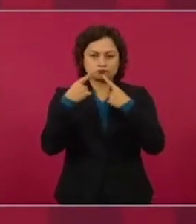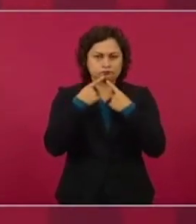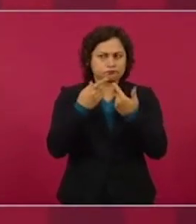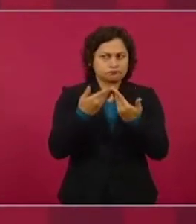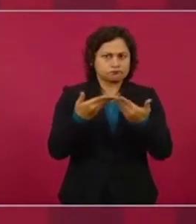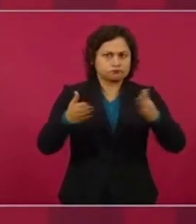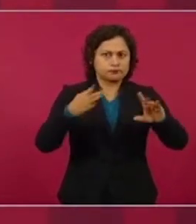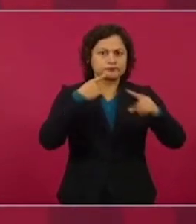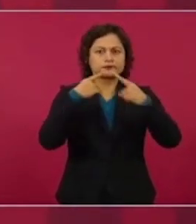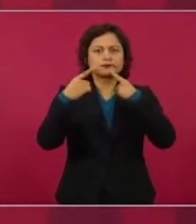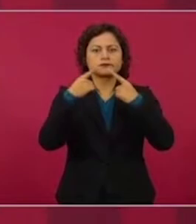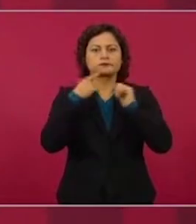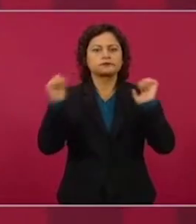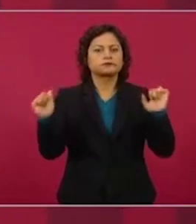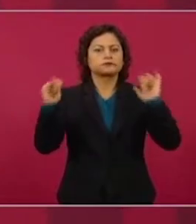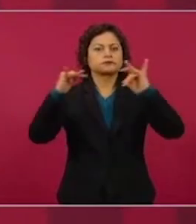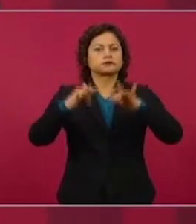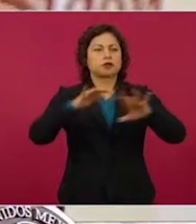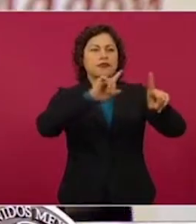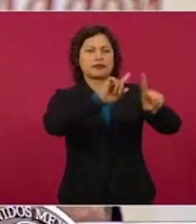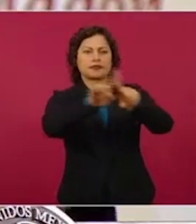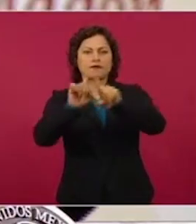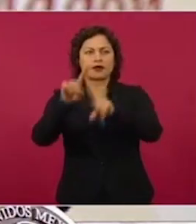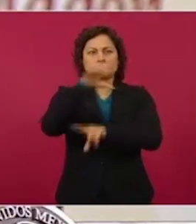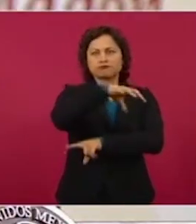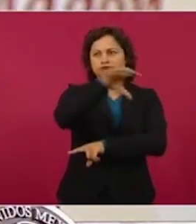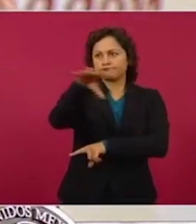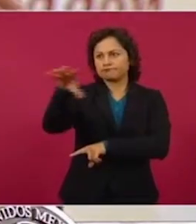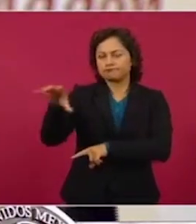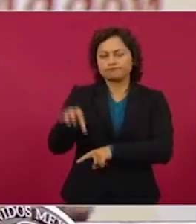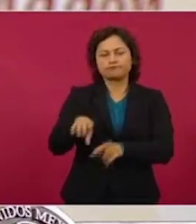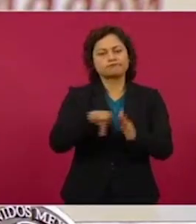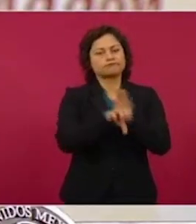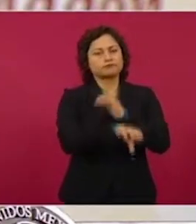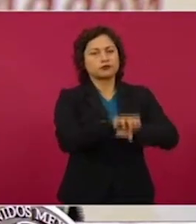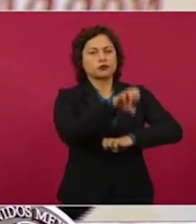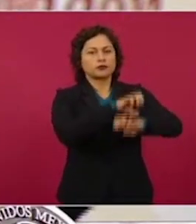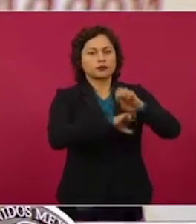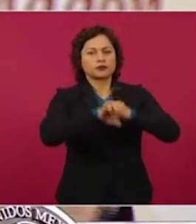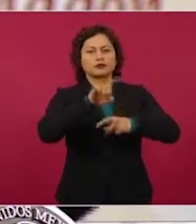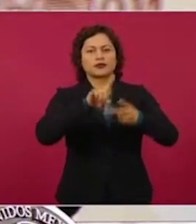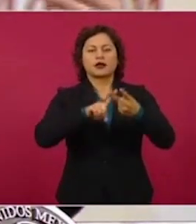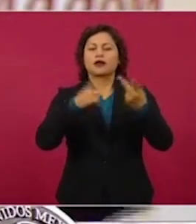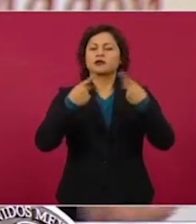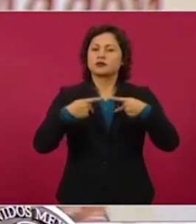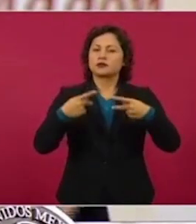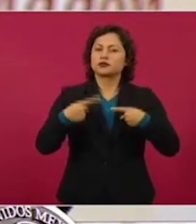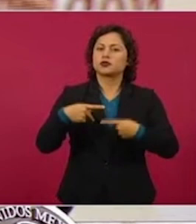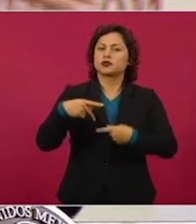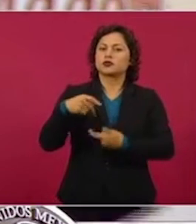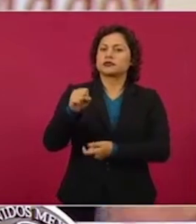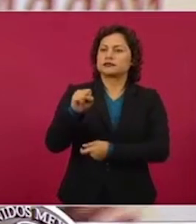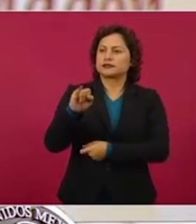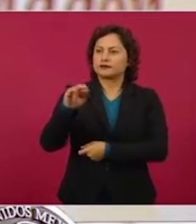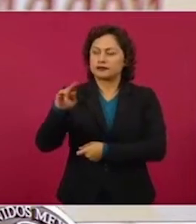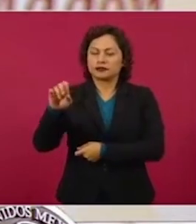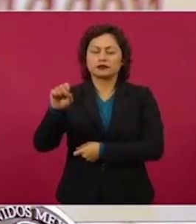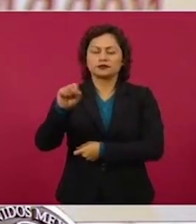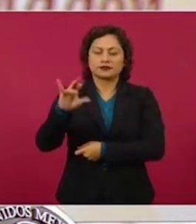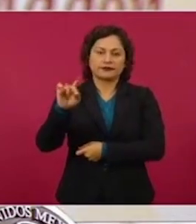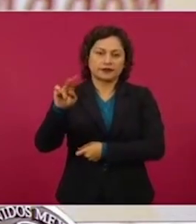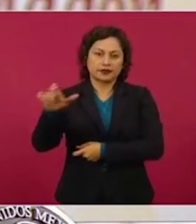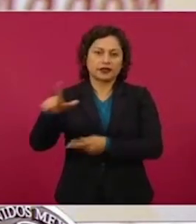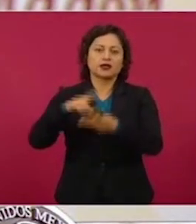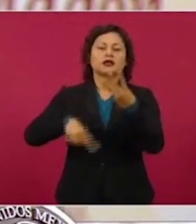concurren todos los sectores empresarios, actores de la sociedad civil, activistas, dirigentes